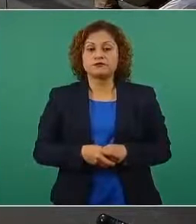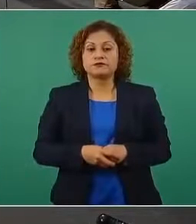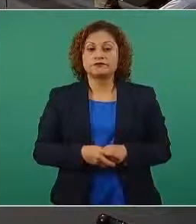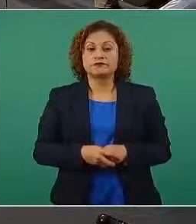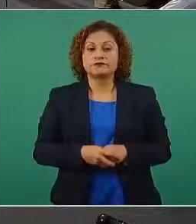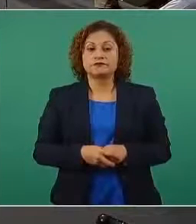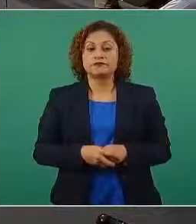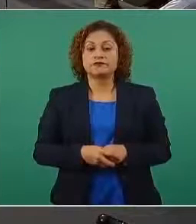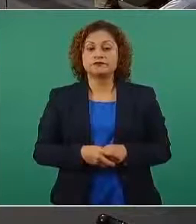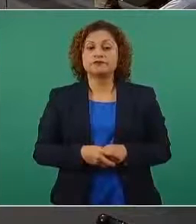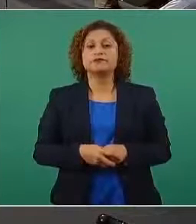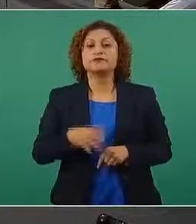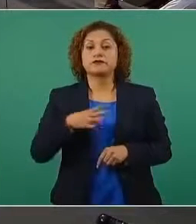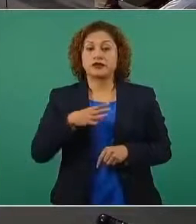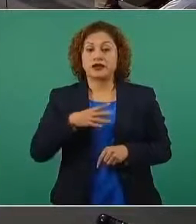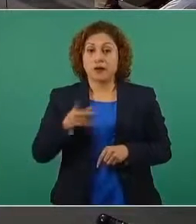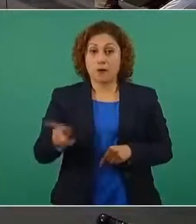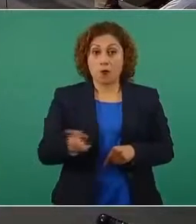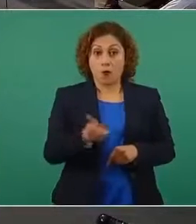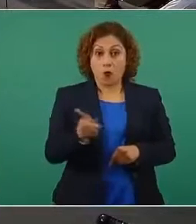está en medio del pueblo